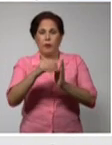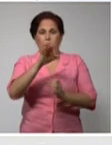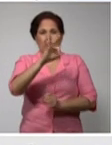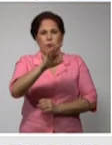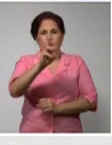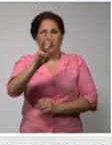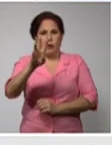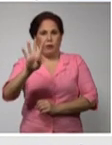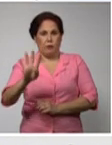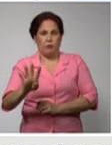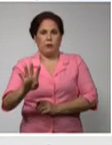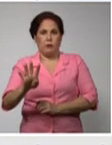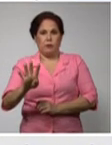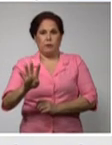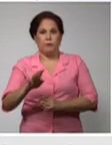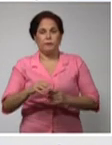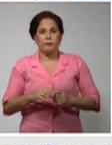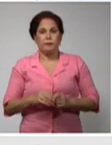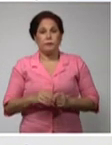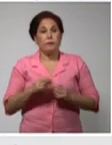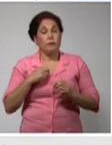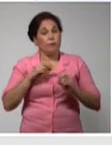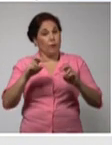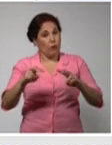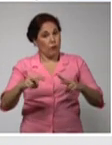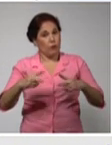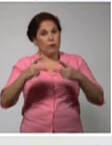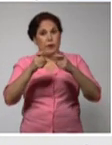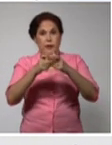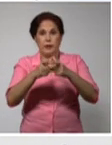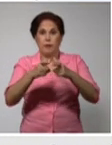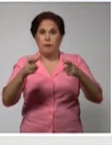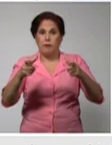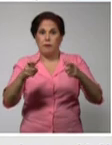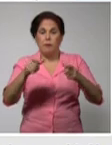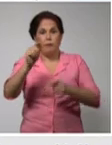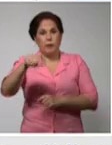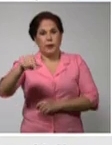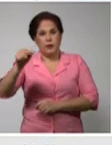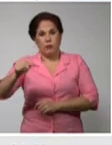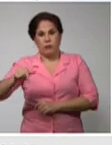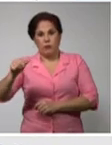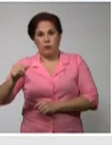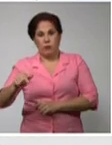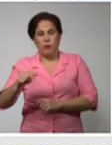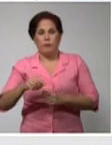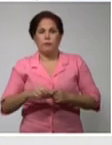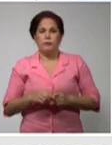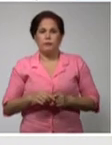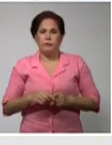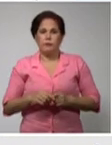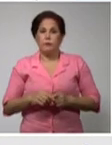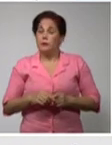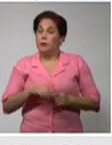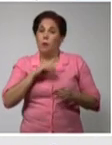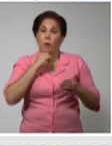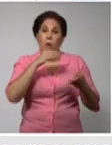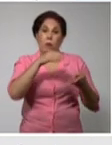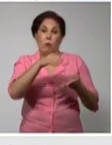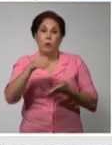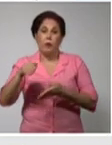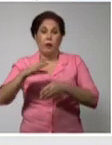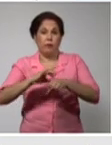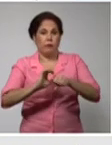y nuevamente una cifra elevada de personas que perdieron la vida con COVID